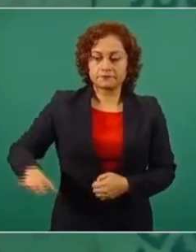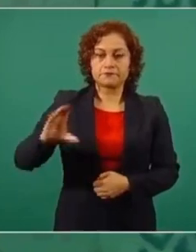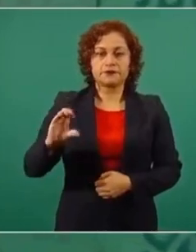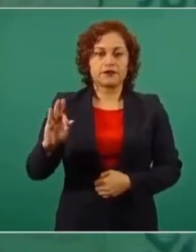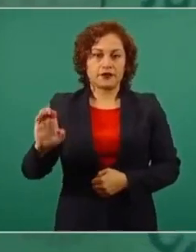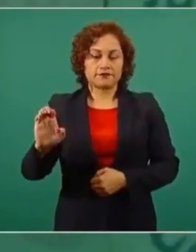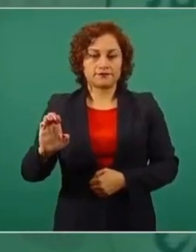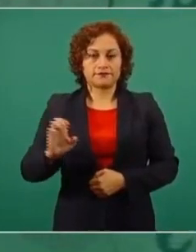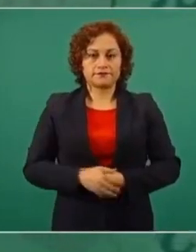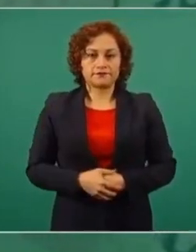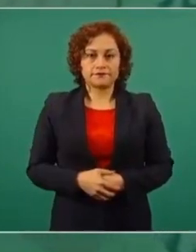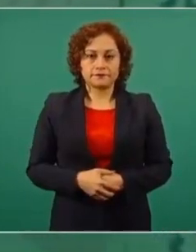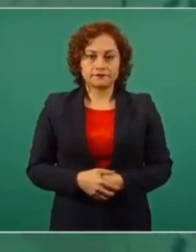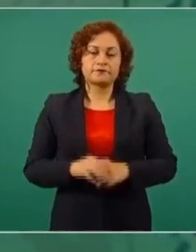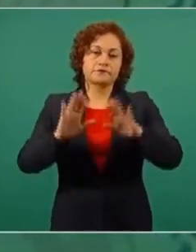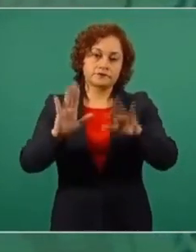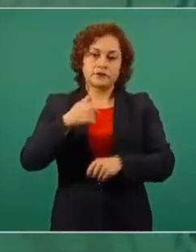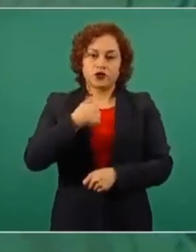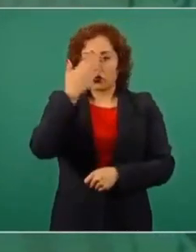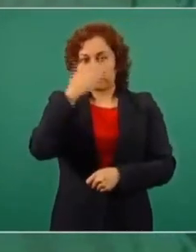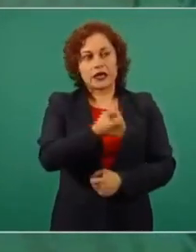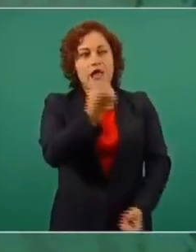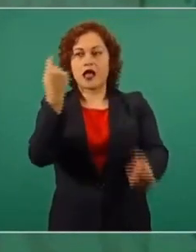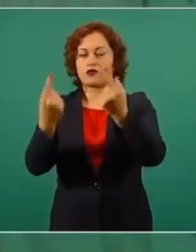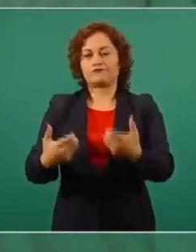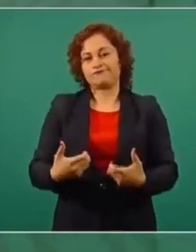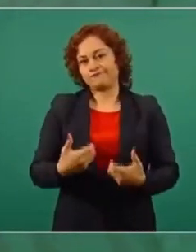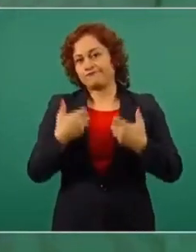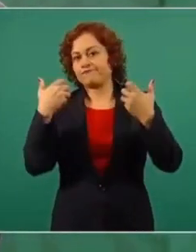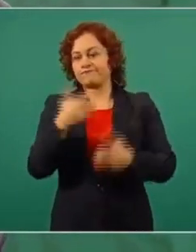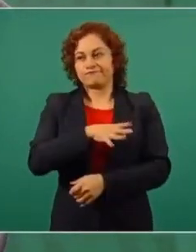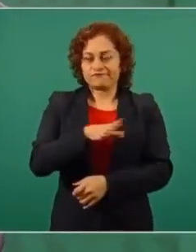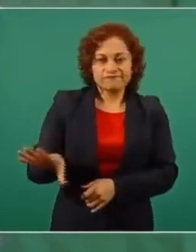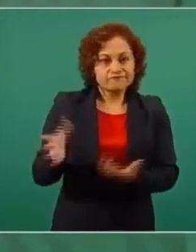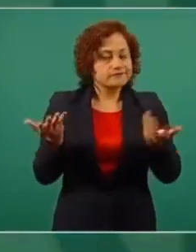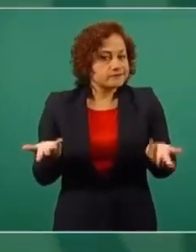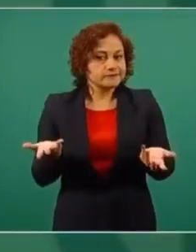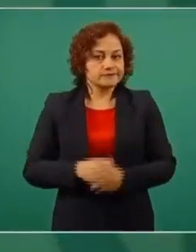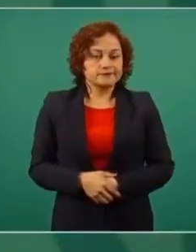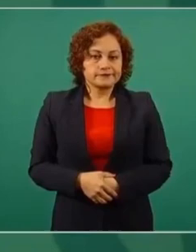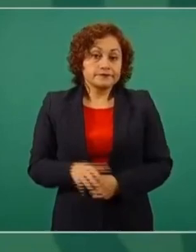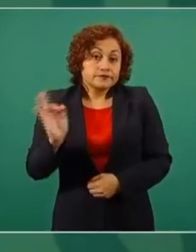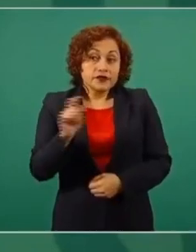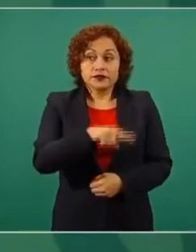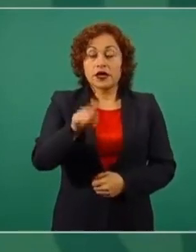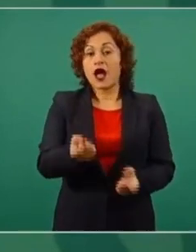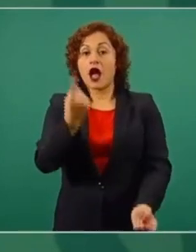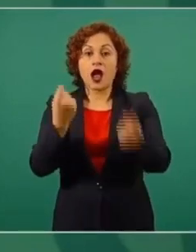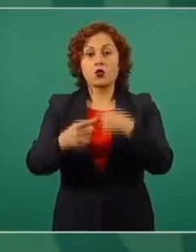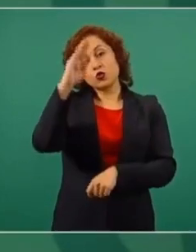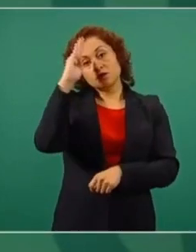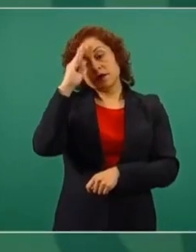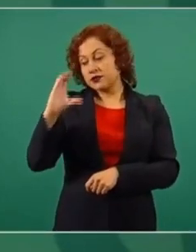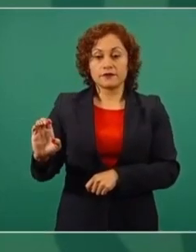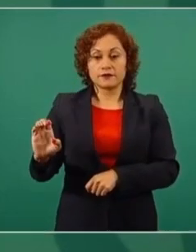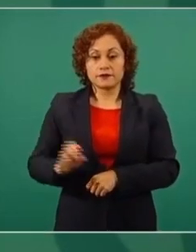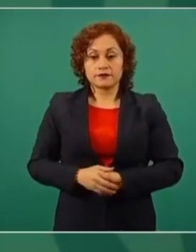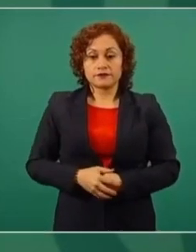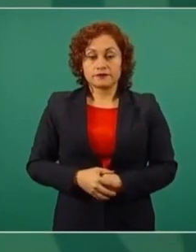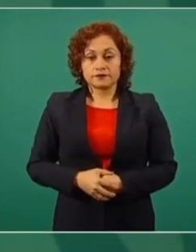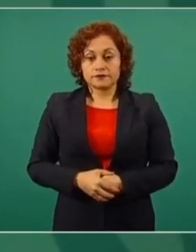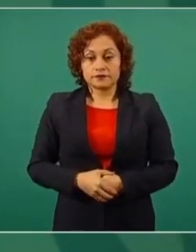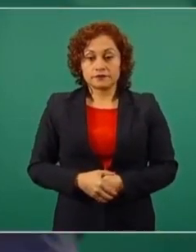Comisión Federal de Electricidad. Yo sé que a algunos no les gusta que quisieran poner a la Comisión Federal de Electricidad